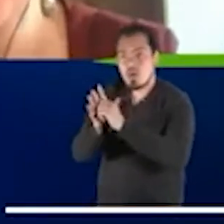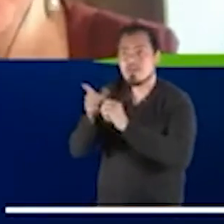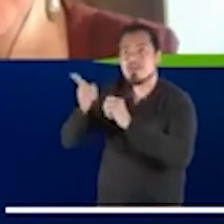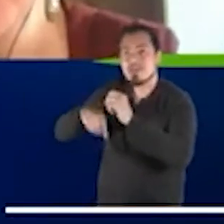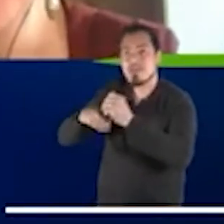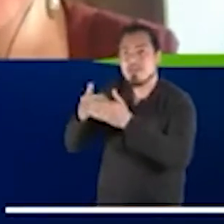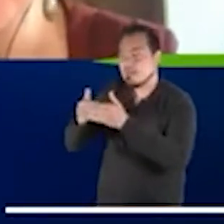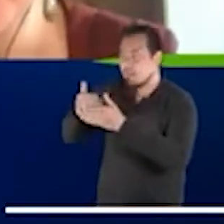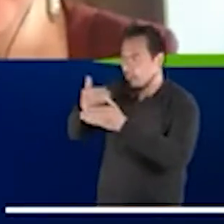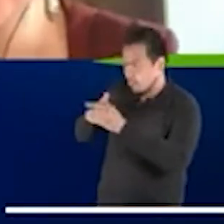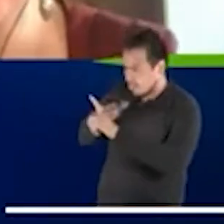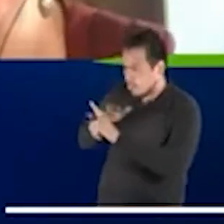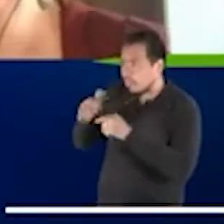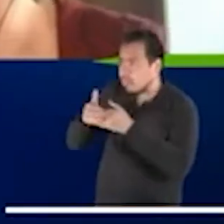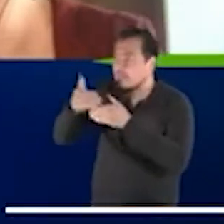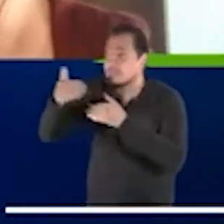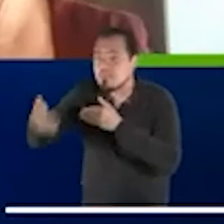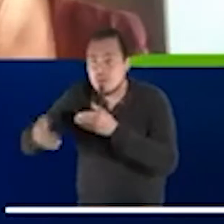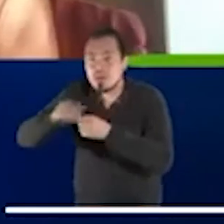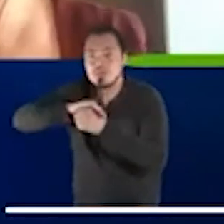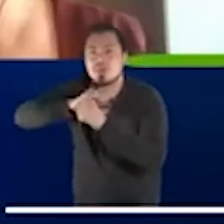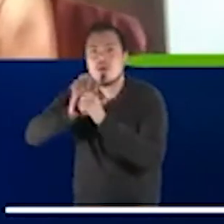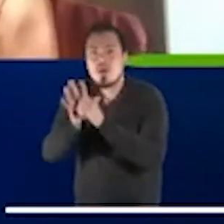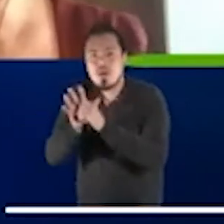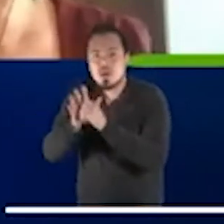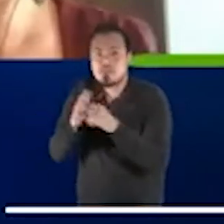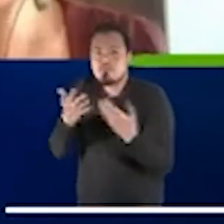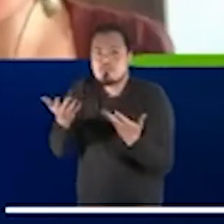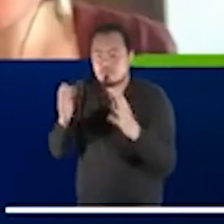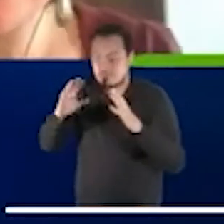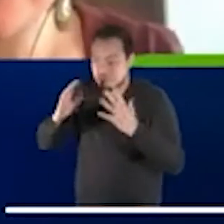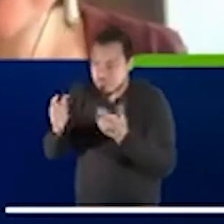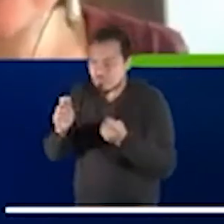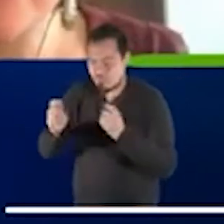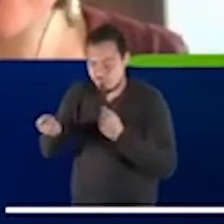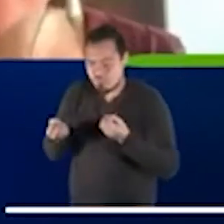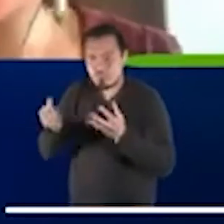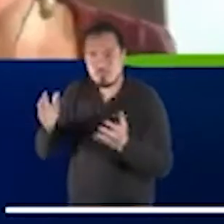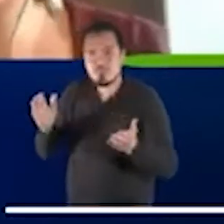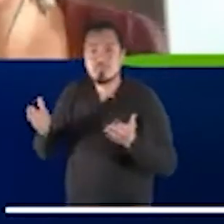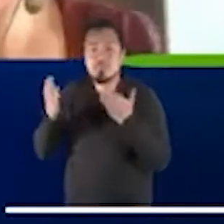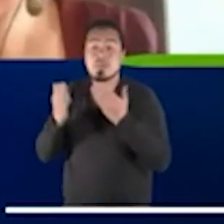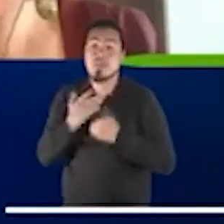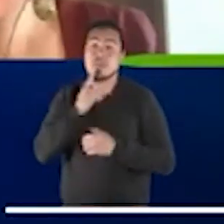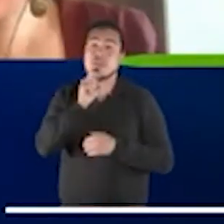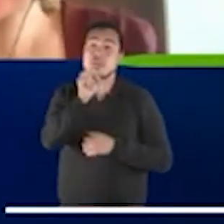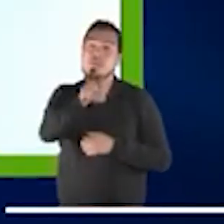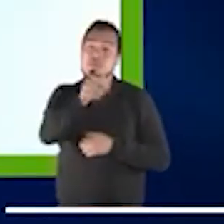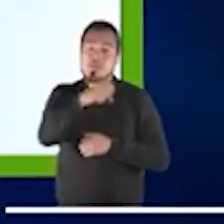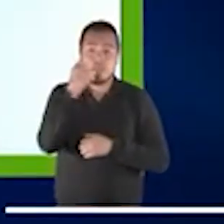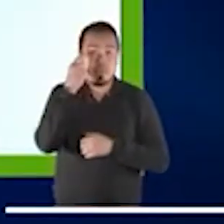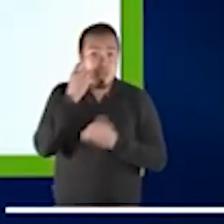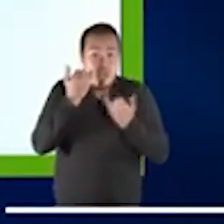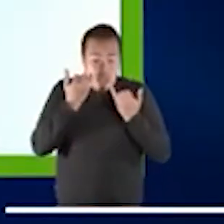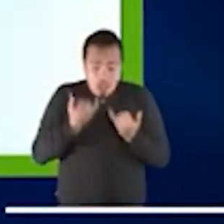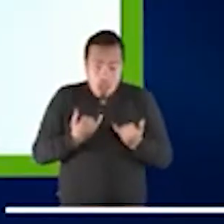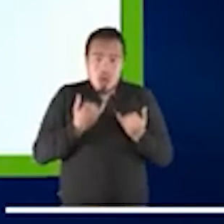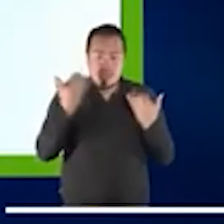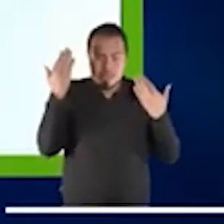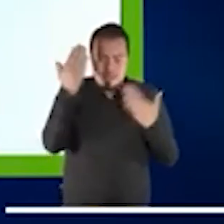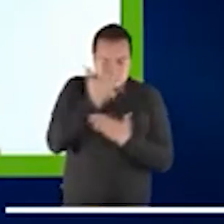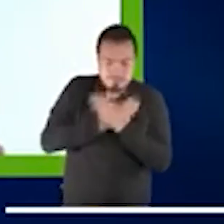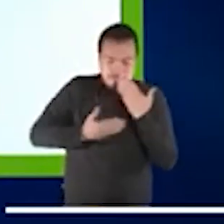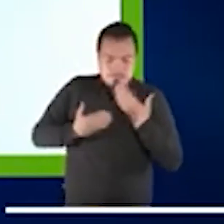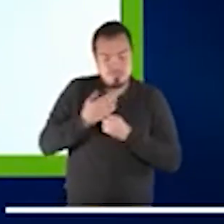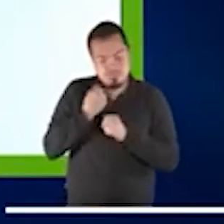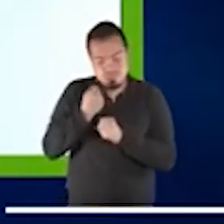puedes mencionar un poco lo que habíamos comentado. Sí, estamos trabajando en otro proyecto ahora con la